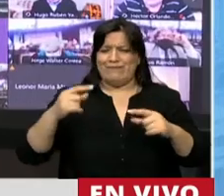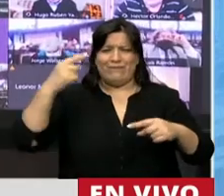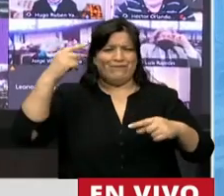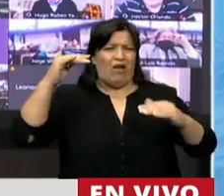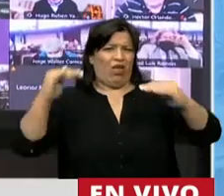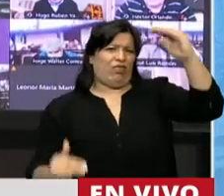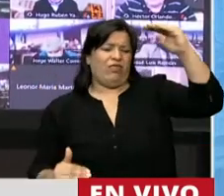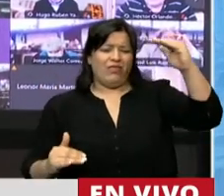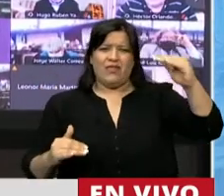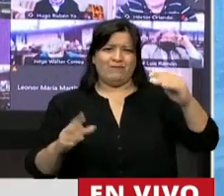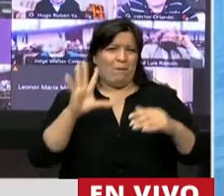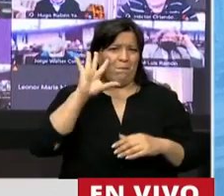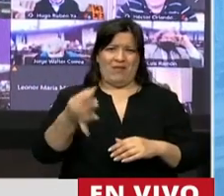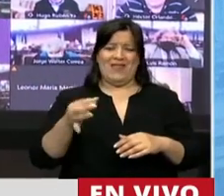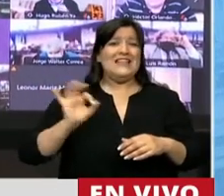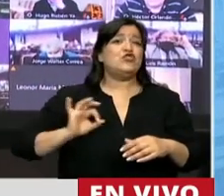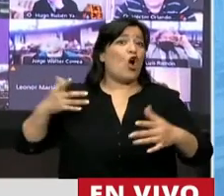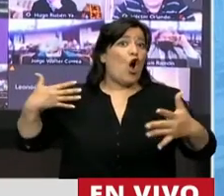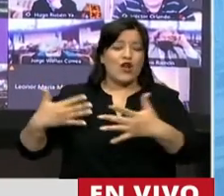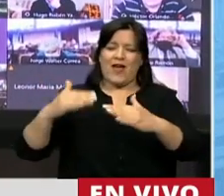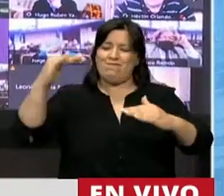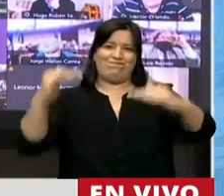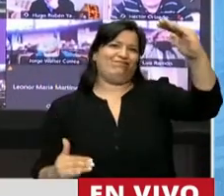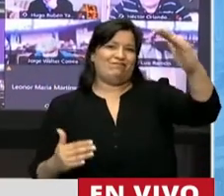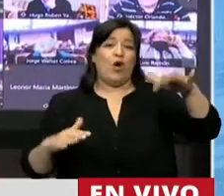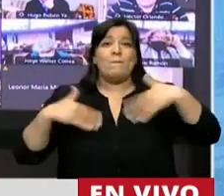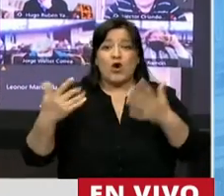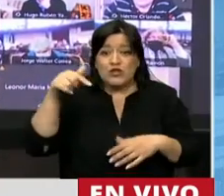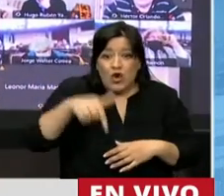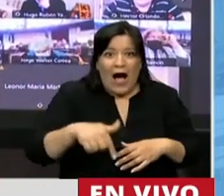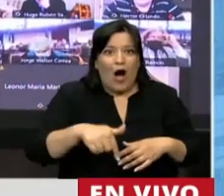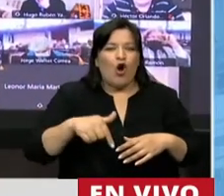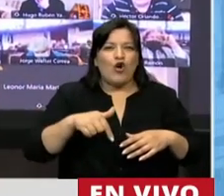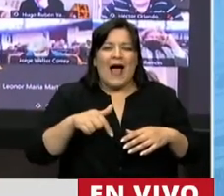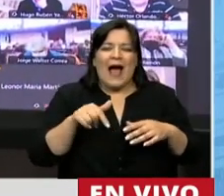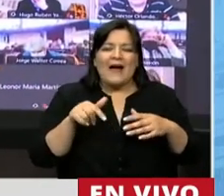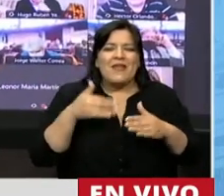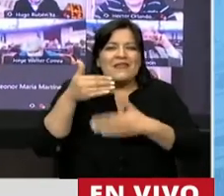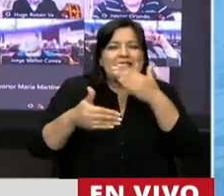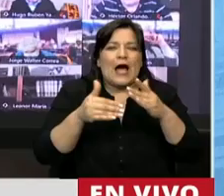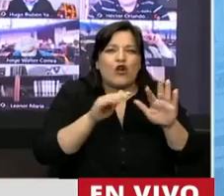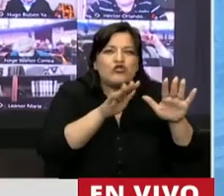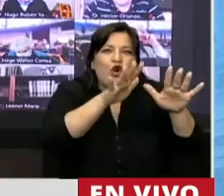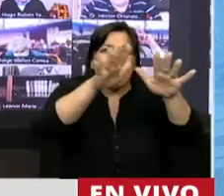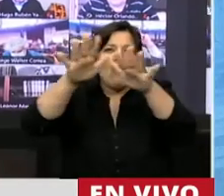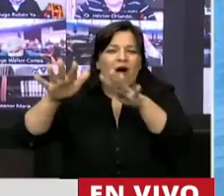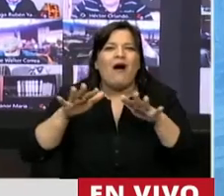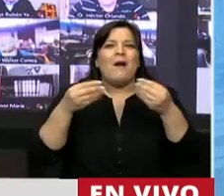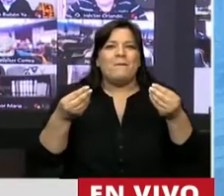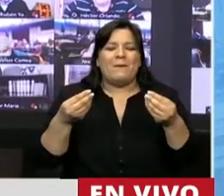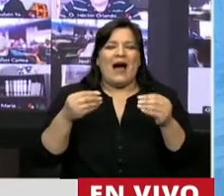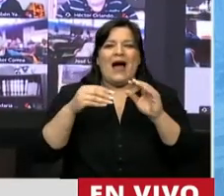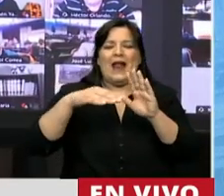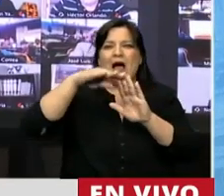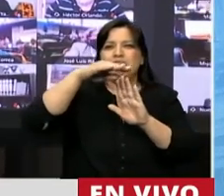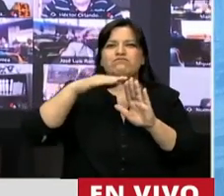y asimetrías. Por ello es una deuda histórica lograr un desarrollo armónico que posibilite el acceso a condiciones de vida